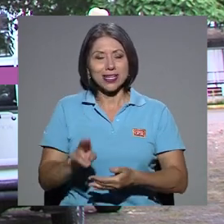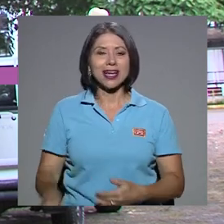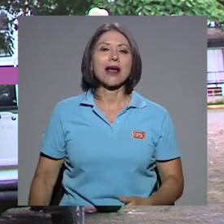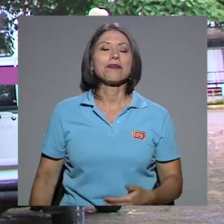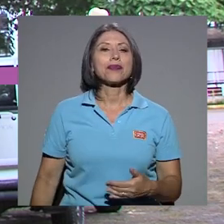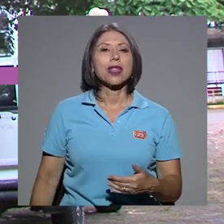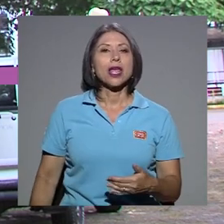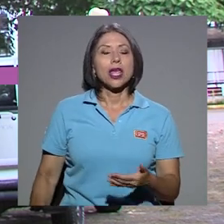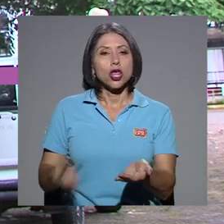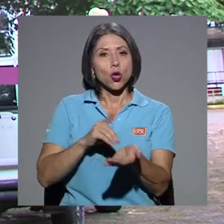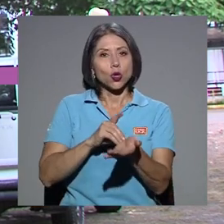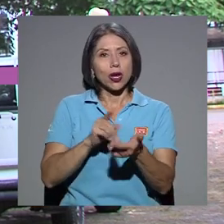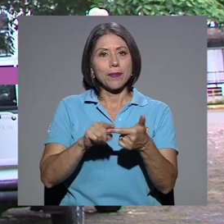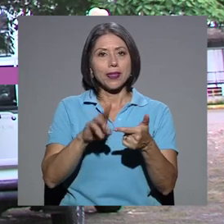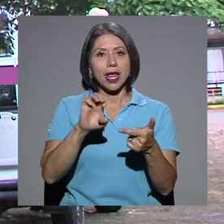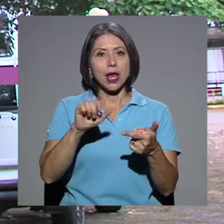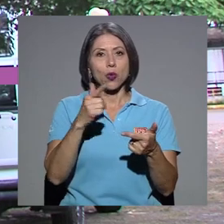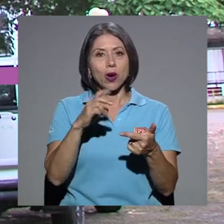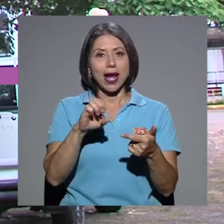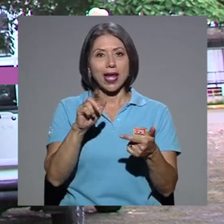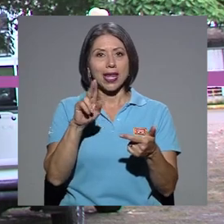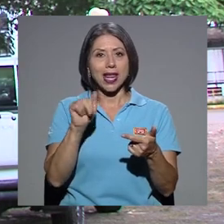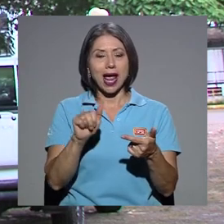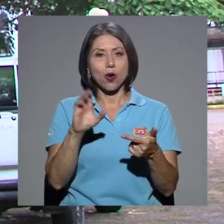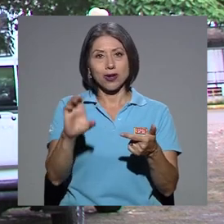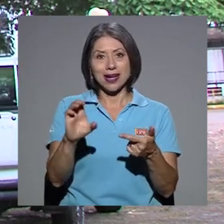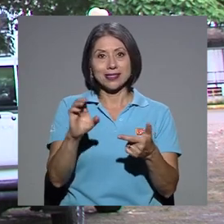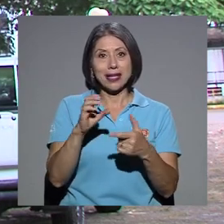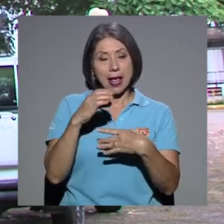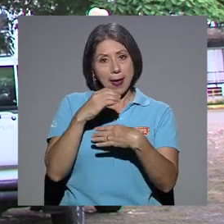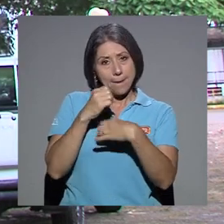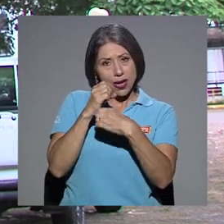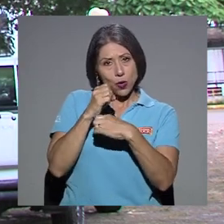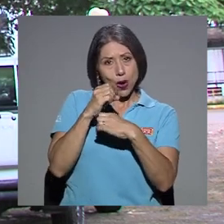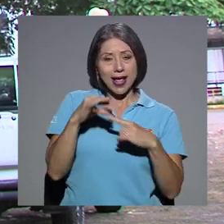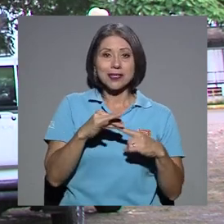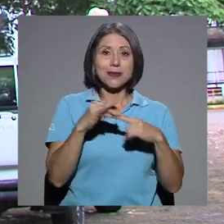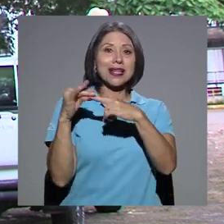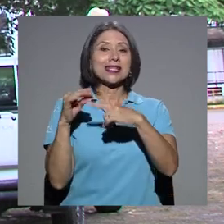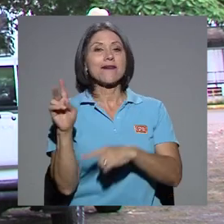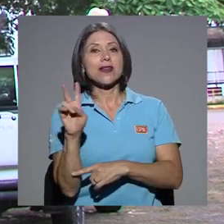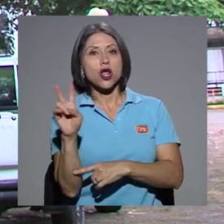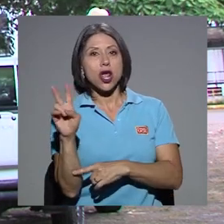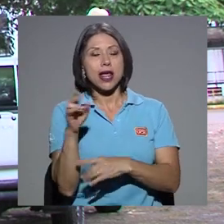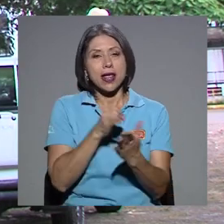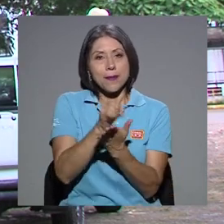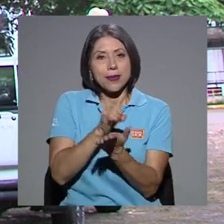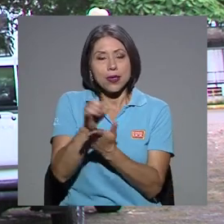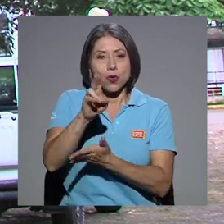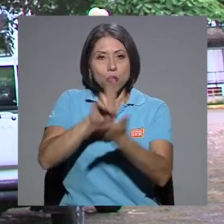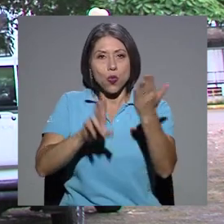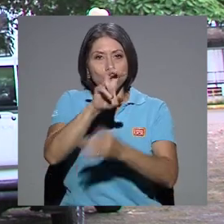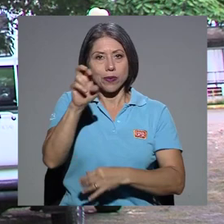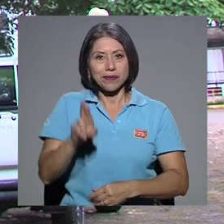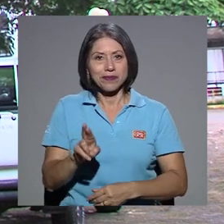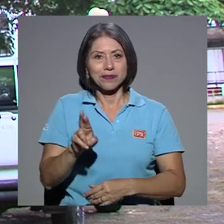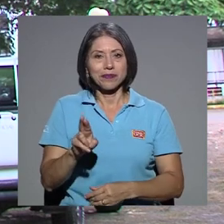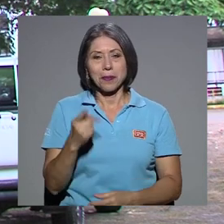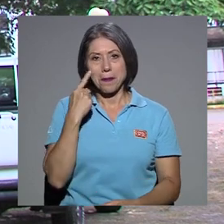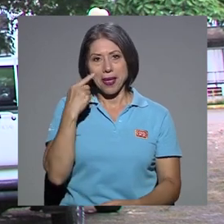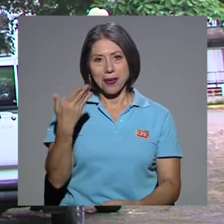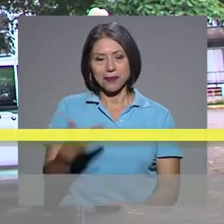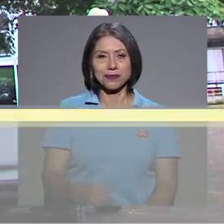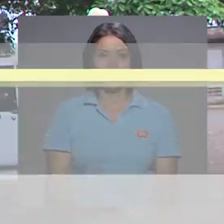Rica, y con la doctora Eugenia Corrales, ella es microbióloga especialista en virología e investigadora de la Universidad de Costa Rica.